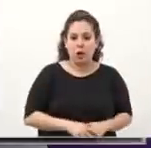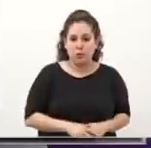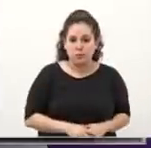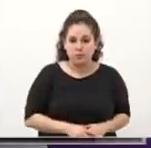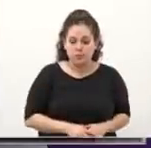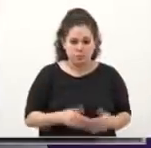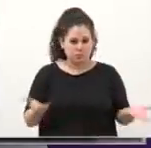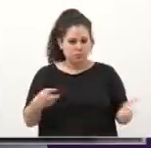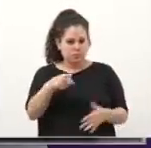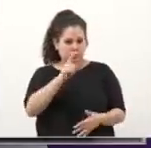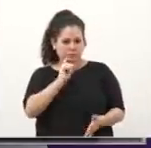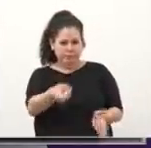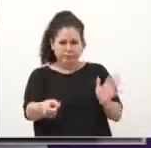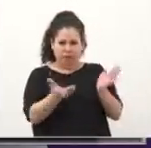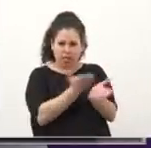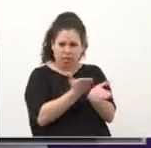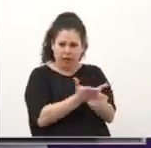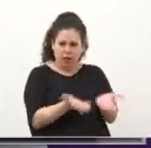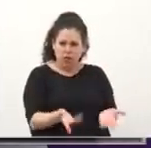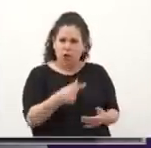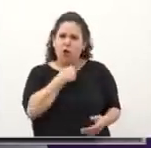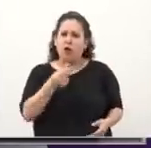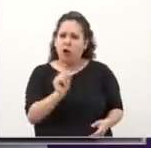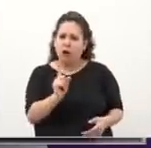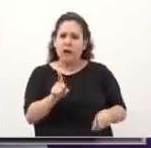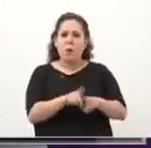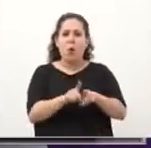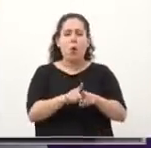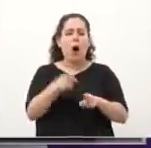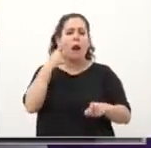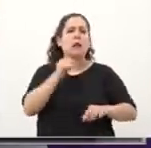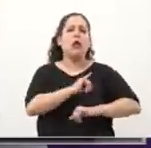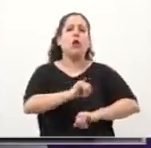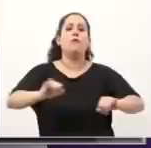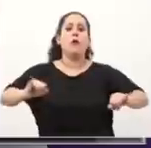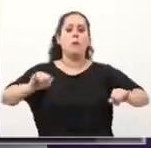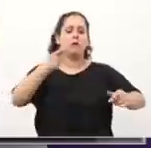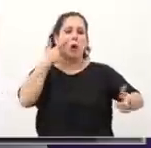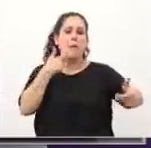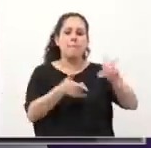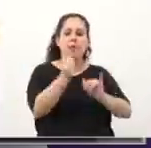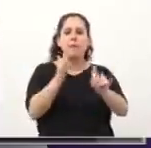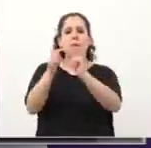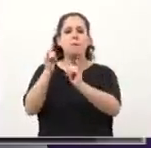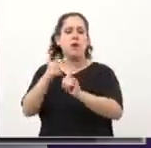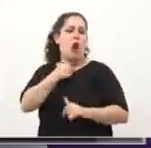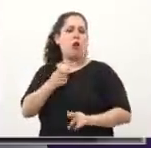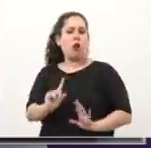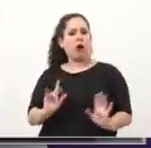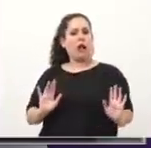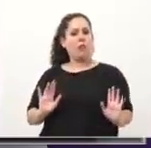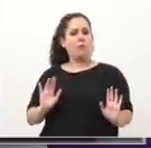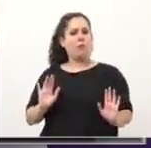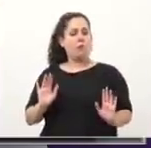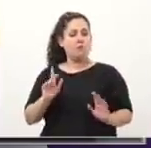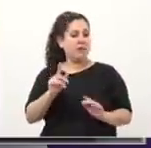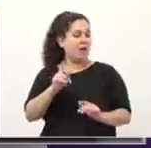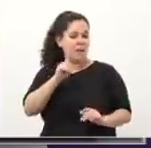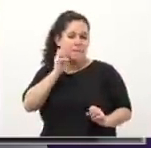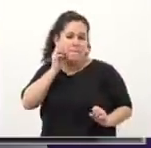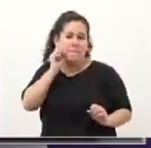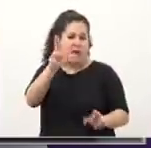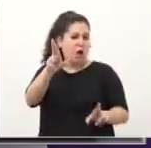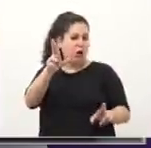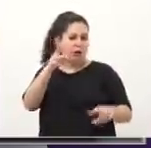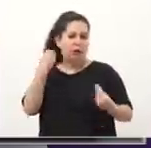Nosotros no queremos un Estado totalitario que maneje la información de donde circulan las personas. Mientras el gran delito, como lo dije antes, el gran delito es regenteado